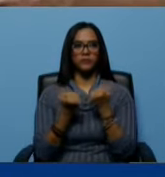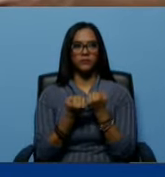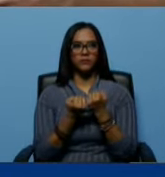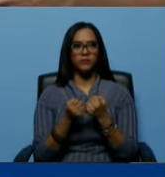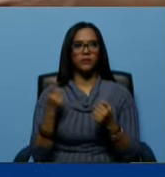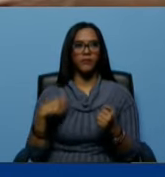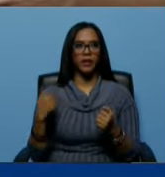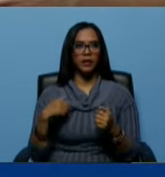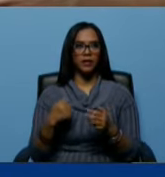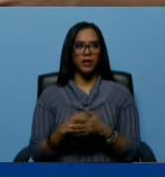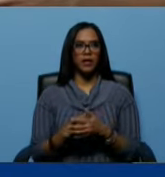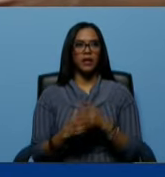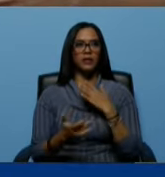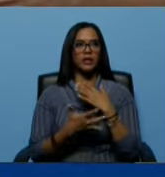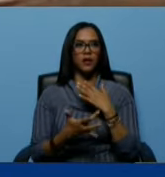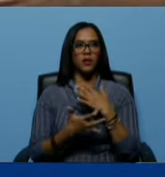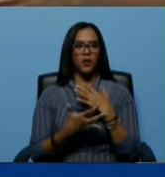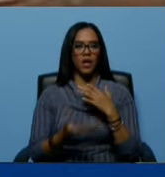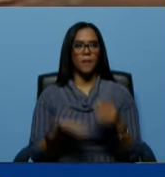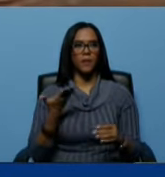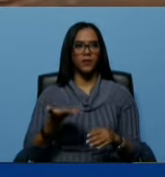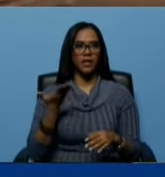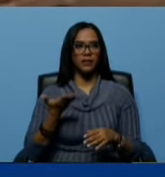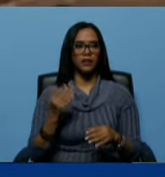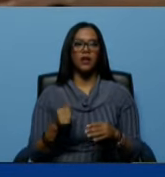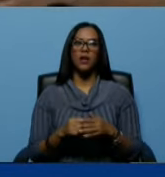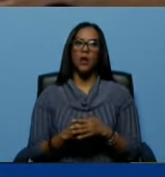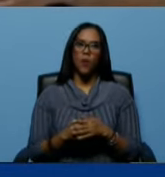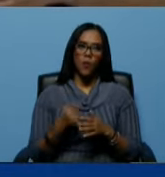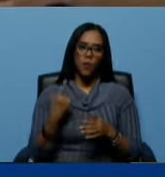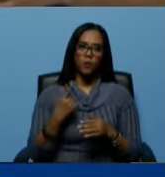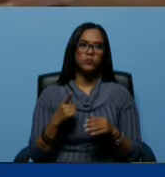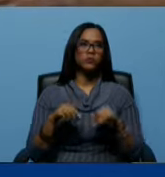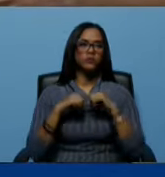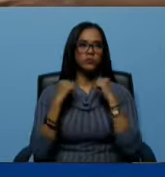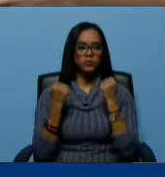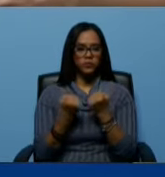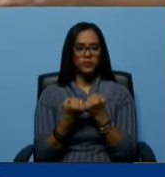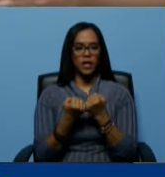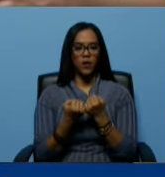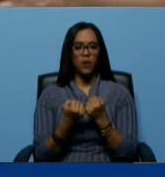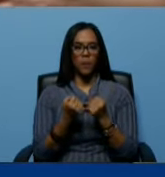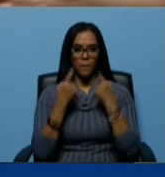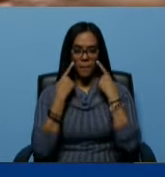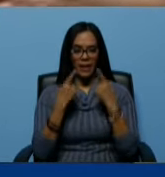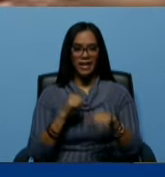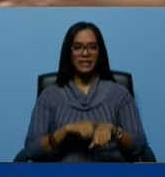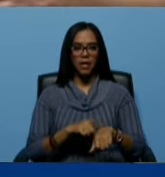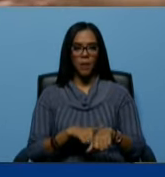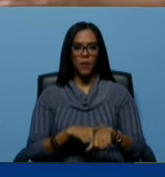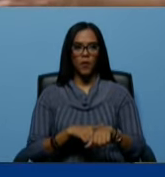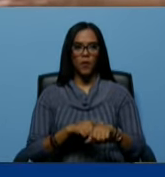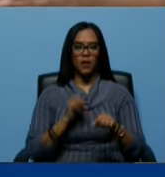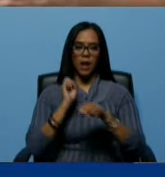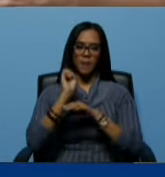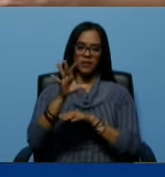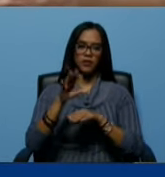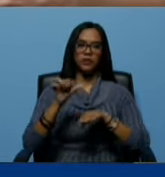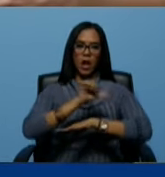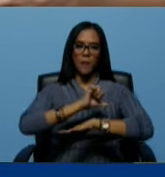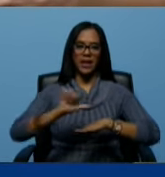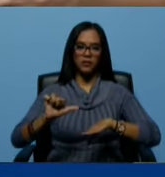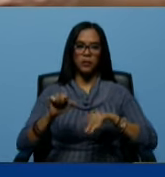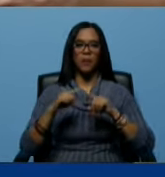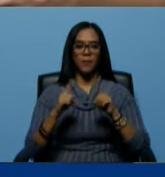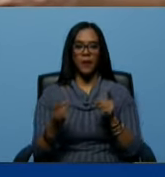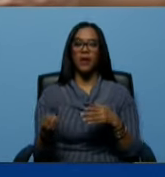que tiene tecnología de punta, es una aula donde nosotros podemos ver en tiempo real la proyección de las intervenciones, pero